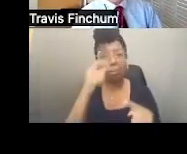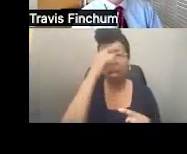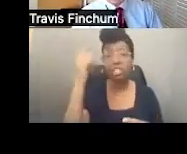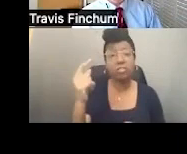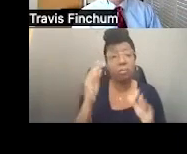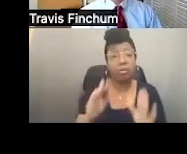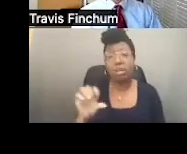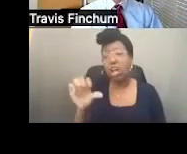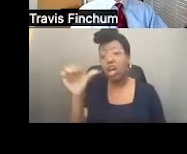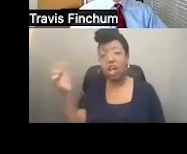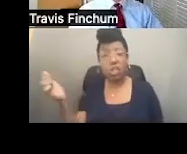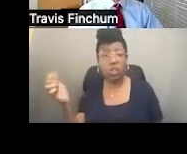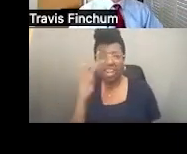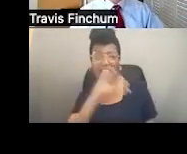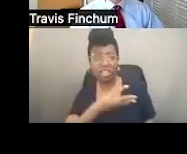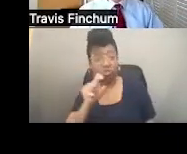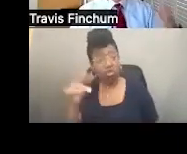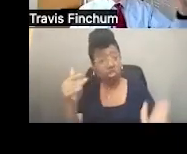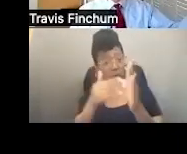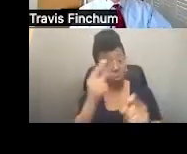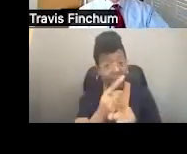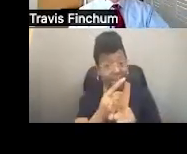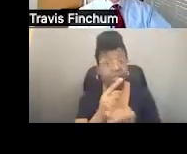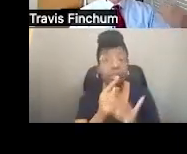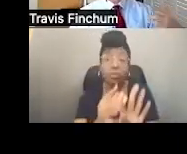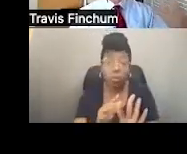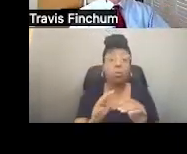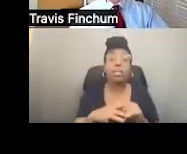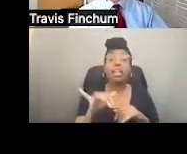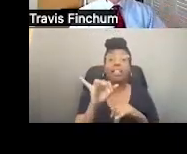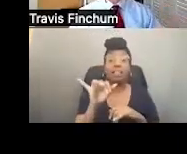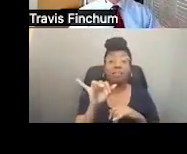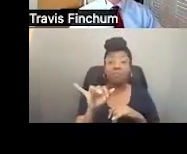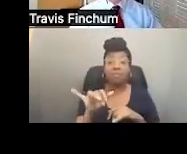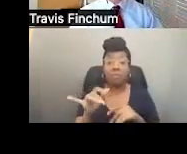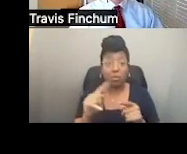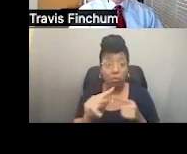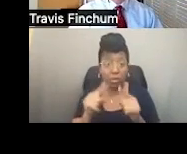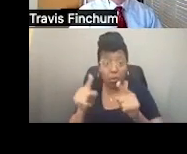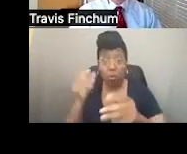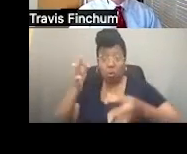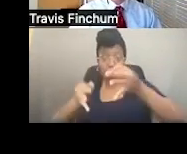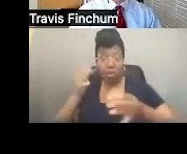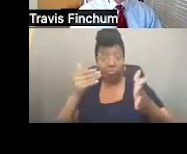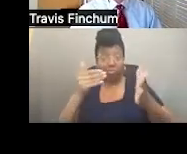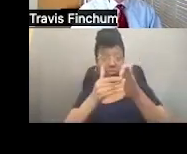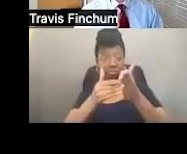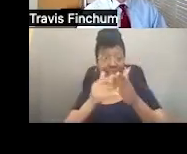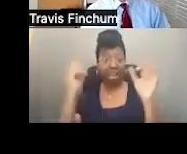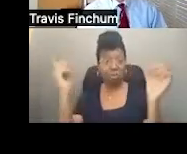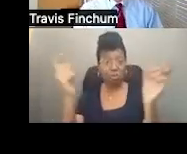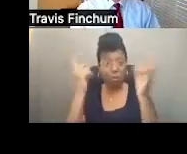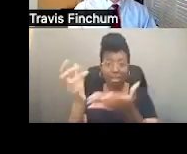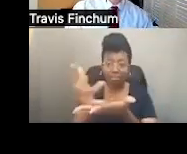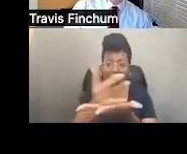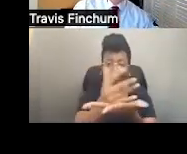se le hizo daño debido a la negligencia de alguien, debería demandarlos. Entonces hay personas que tienen demandas y recolectan